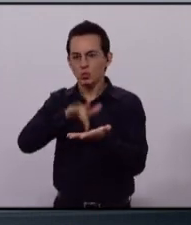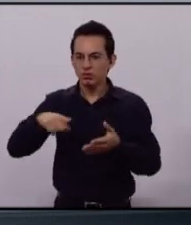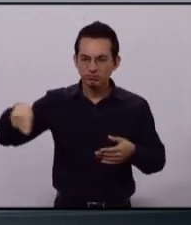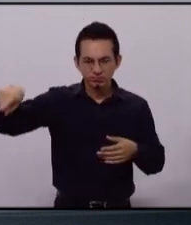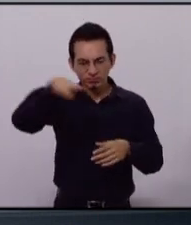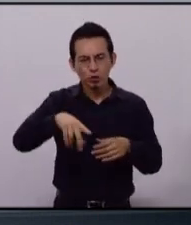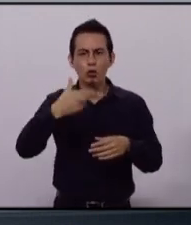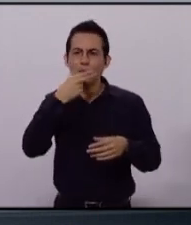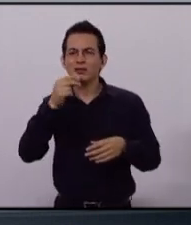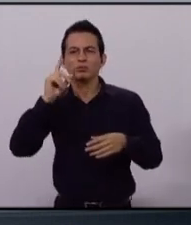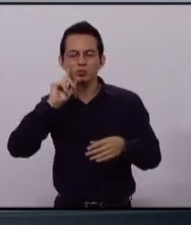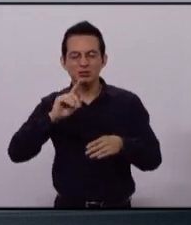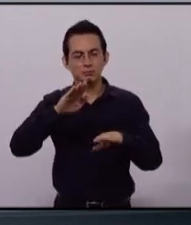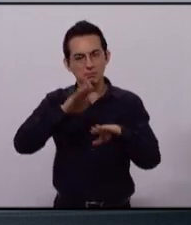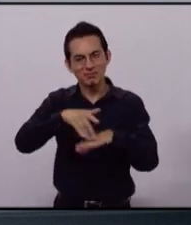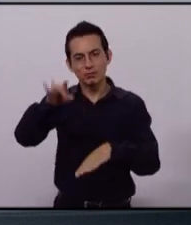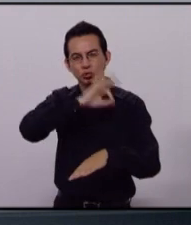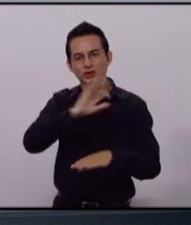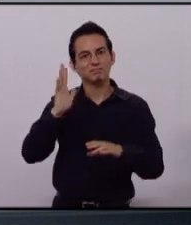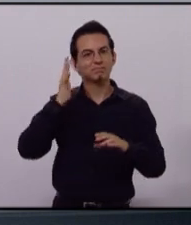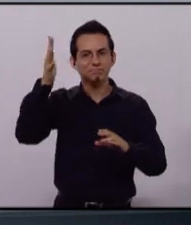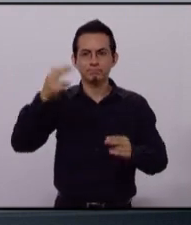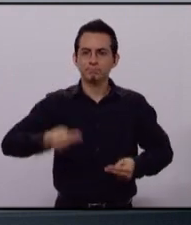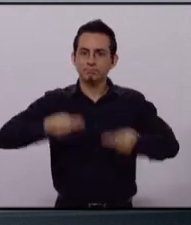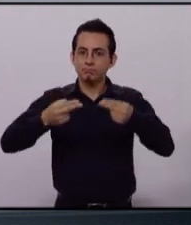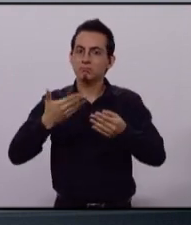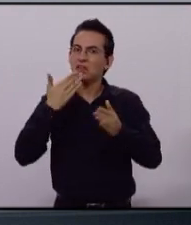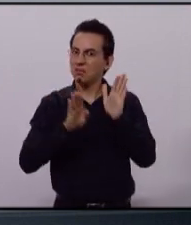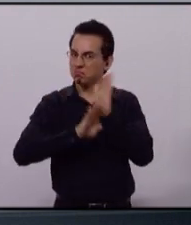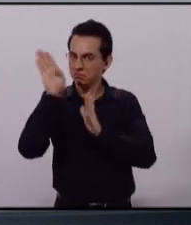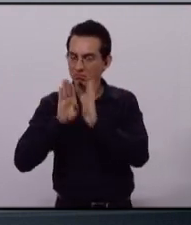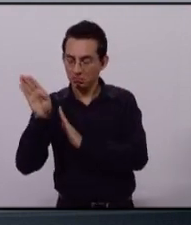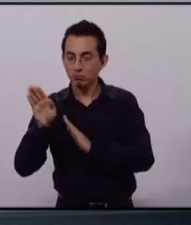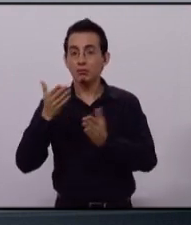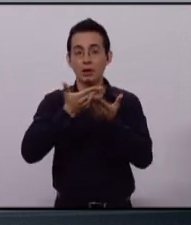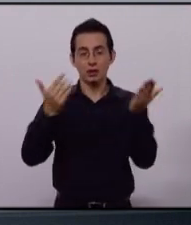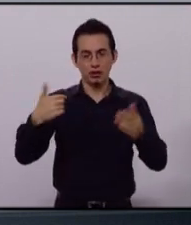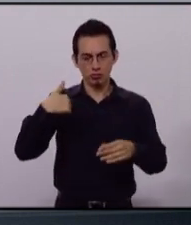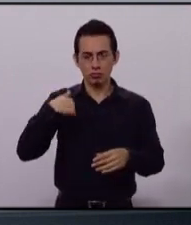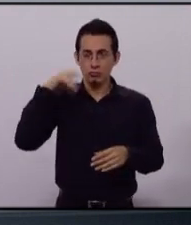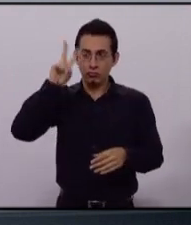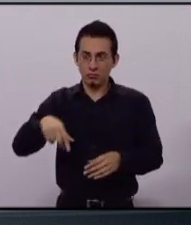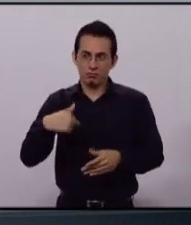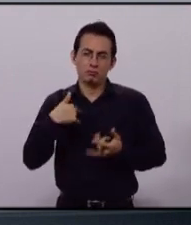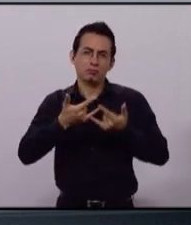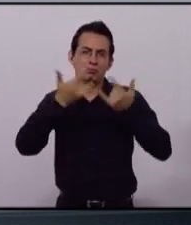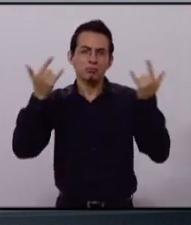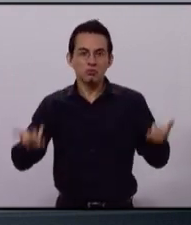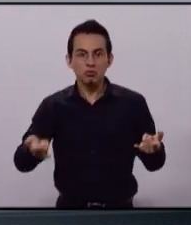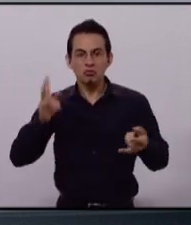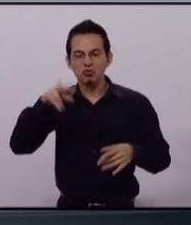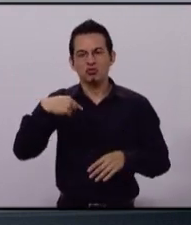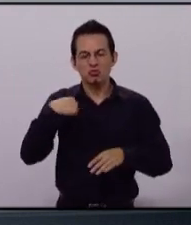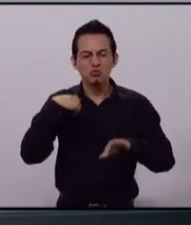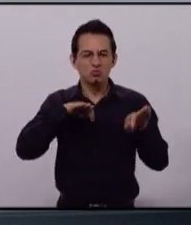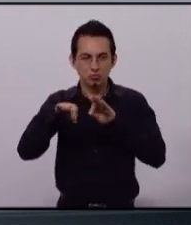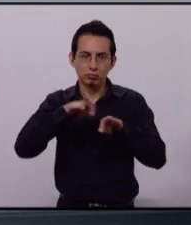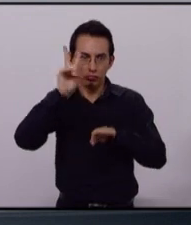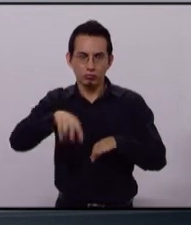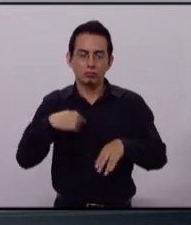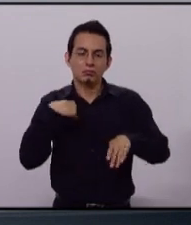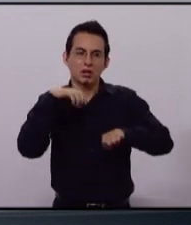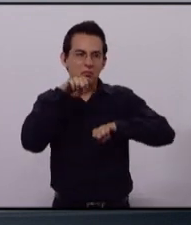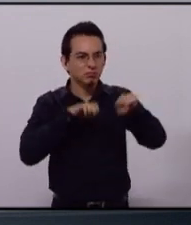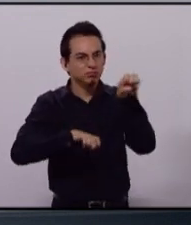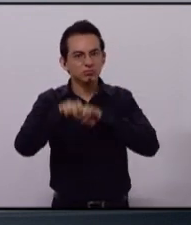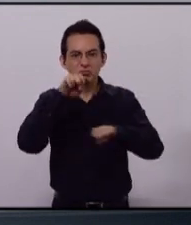generen más y mejores empleos en Zapopan. Provengo del sector empresarial y ellos tienen confianza en nuestro proyecto.